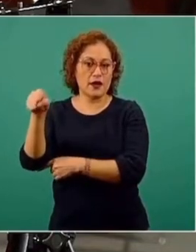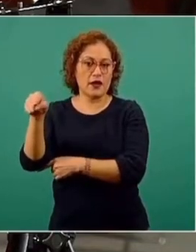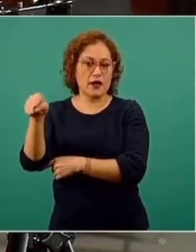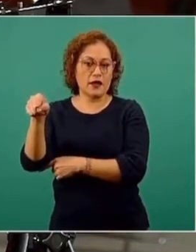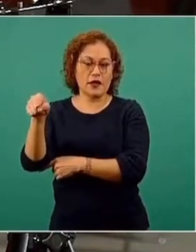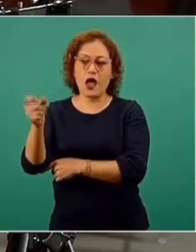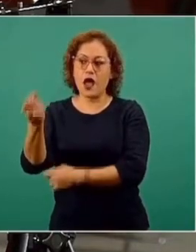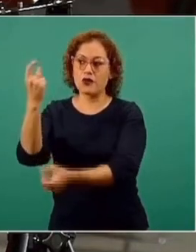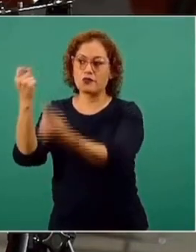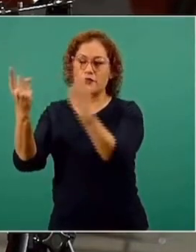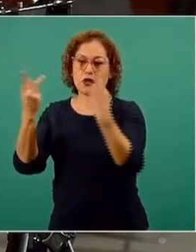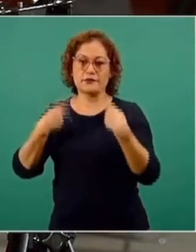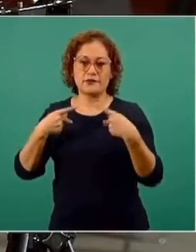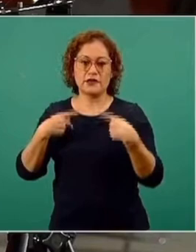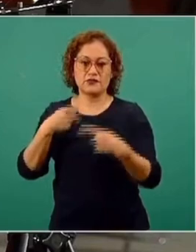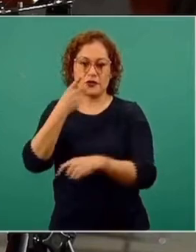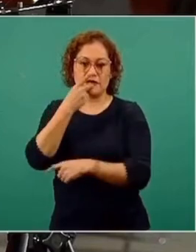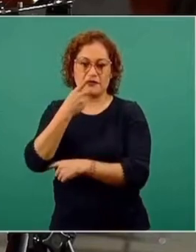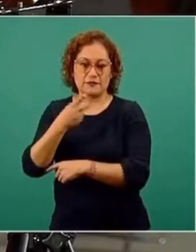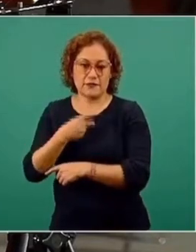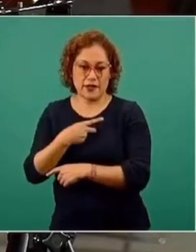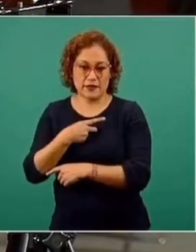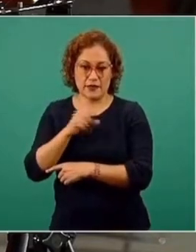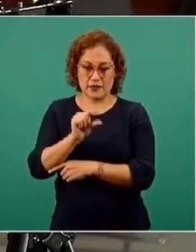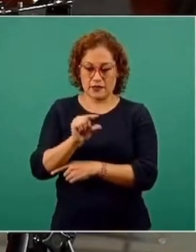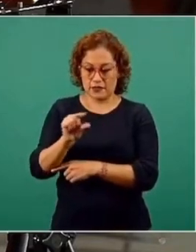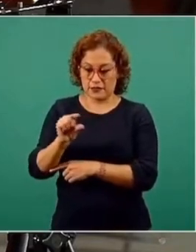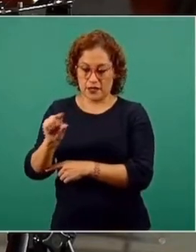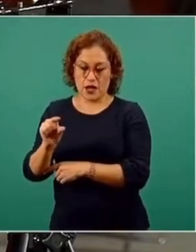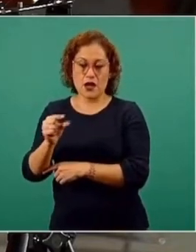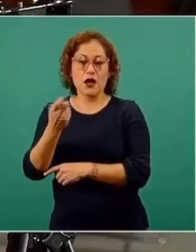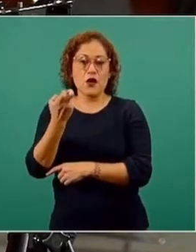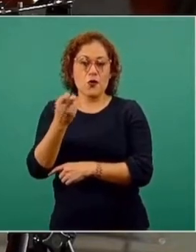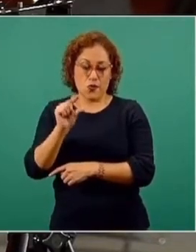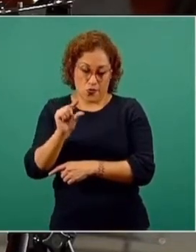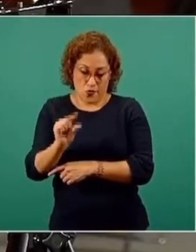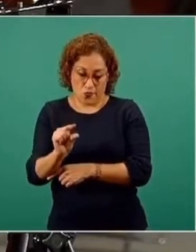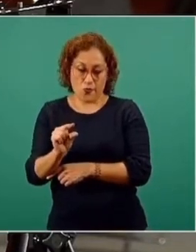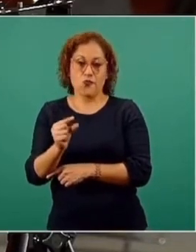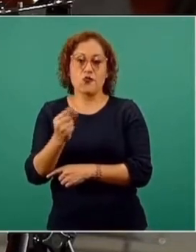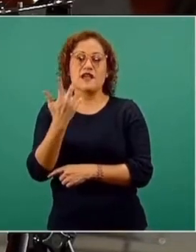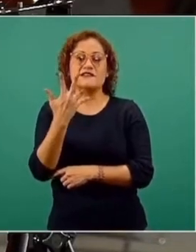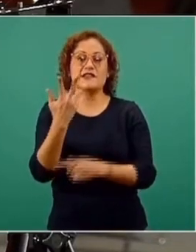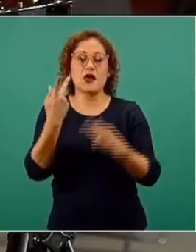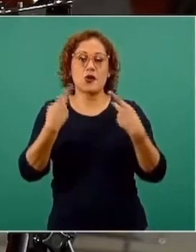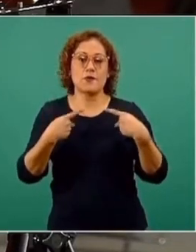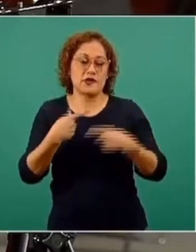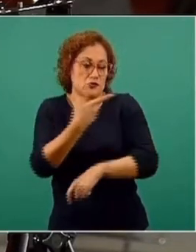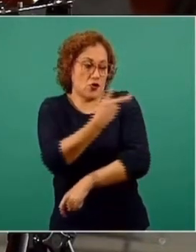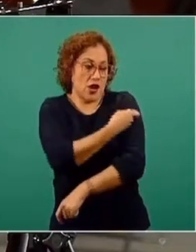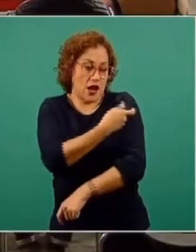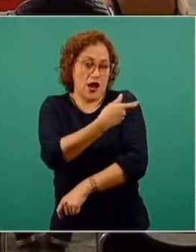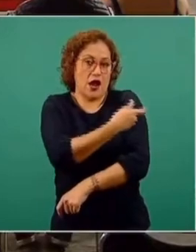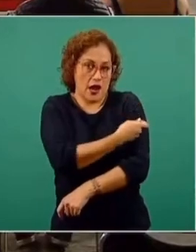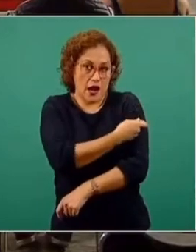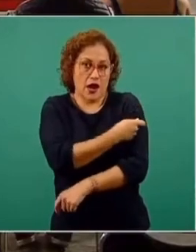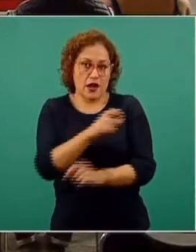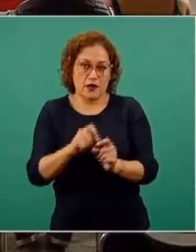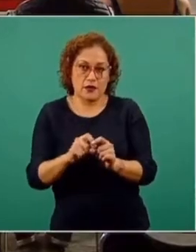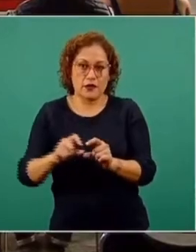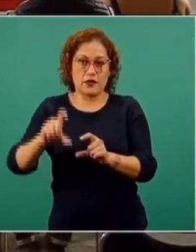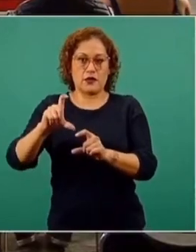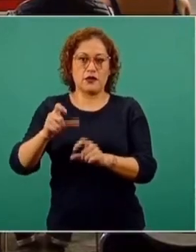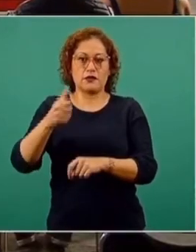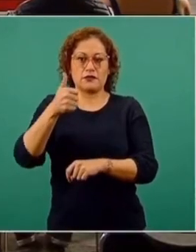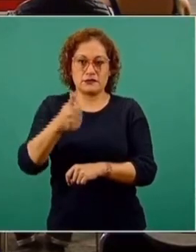personas, que hoy están diciéndoles que el vial es para seis personas, que porque vienen más grandes. Es un elemento operativo, no